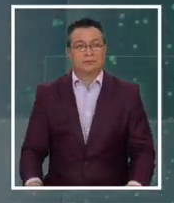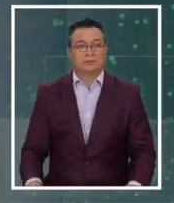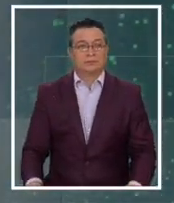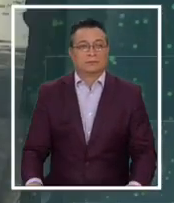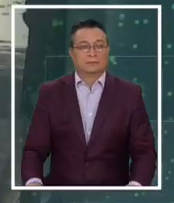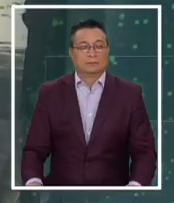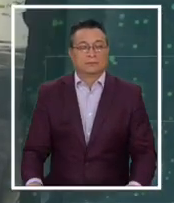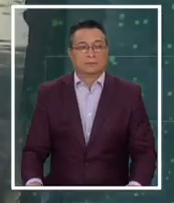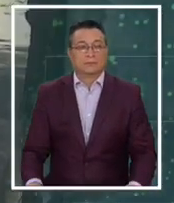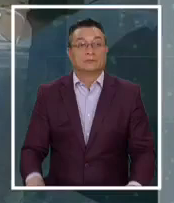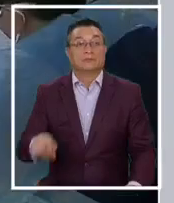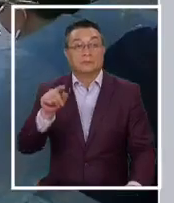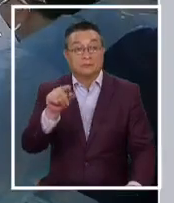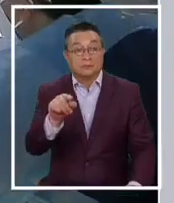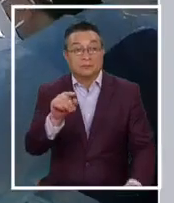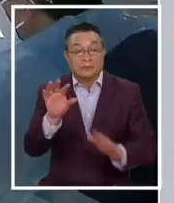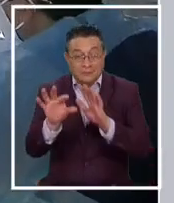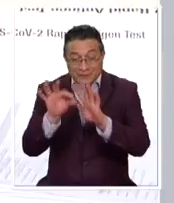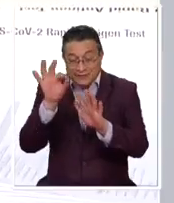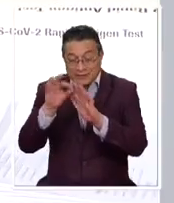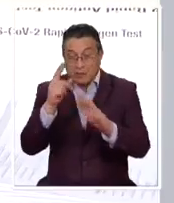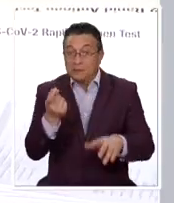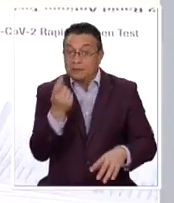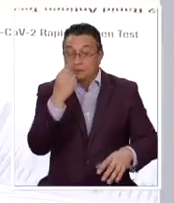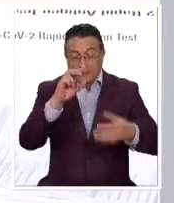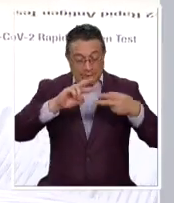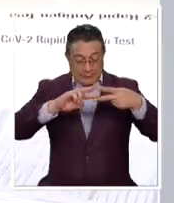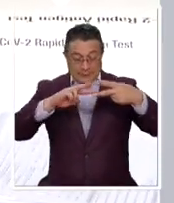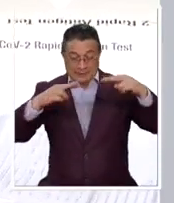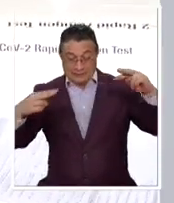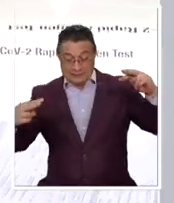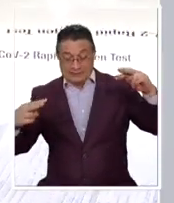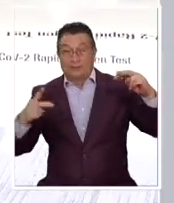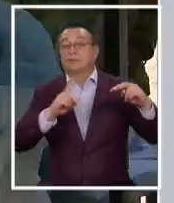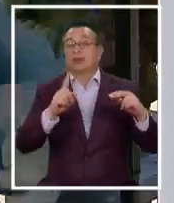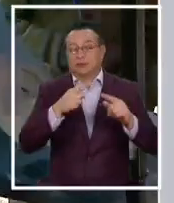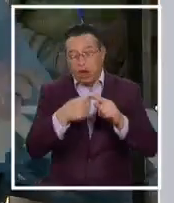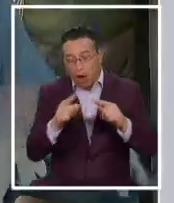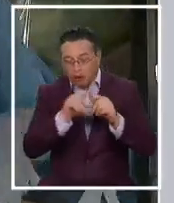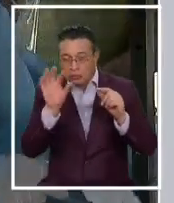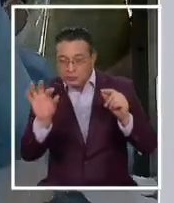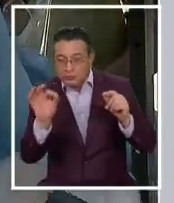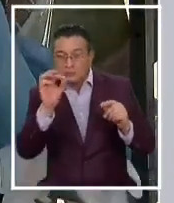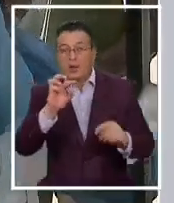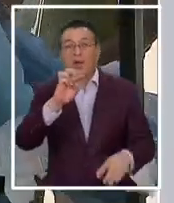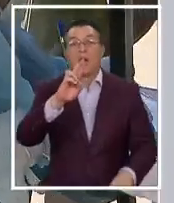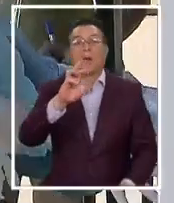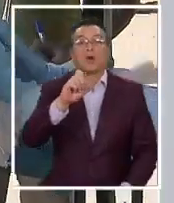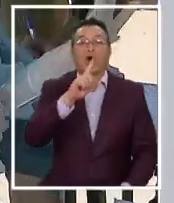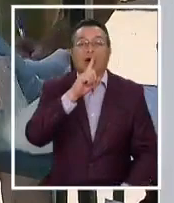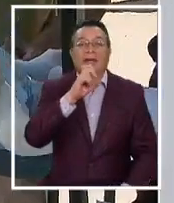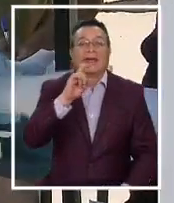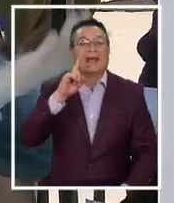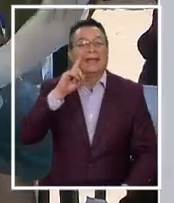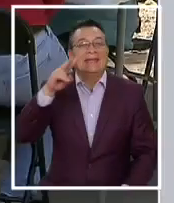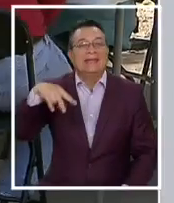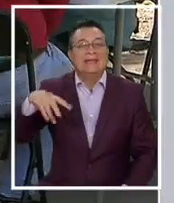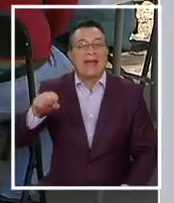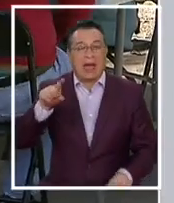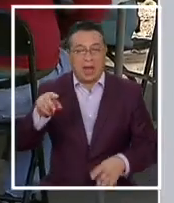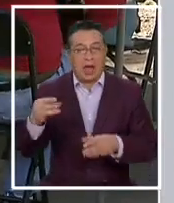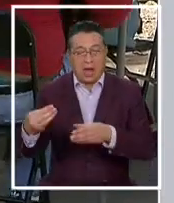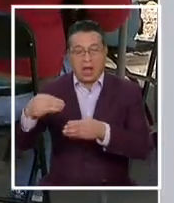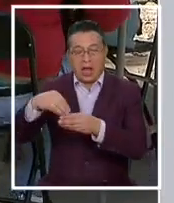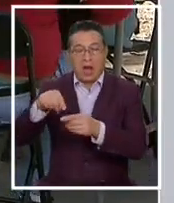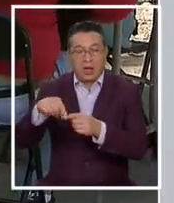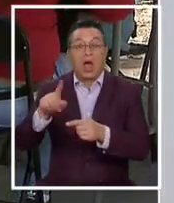Pero en vez de detectar material genético, detecta unas proteínas que tiene el virus en su superficie. Hay a